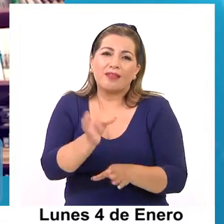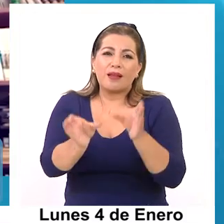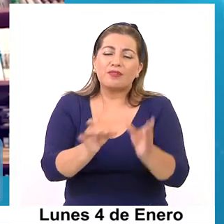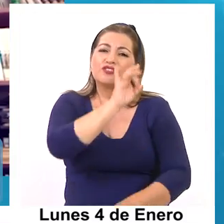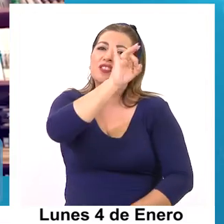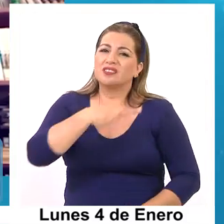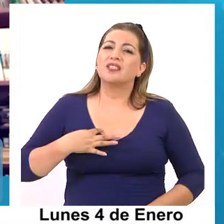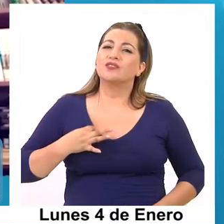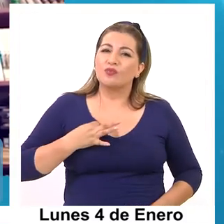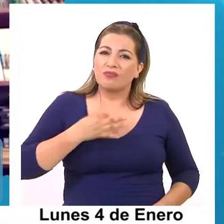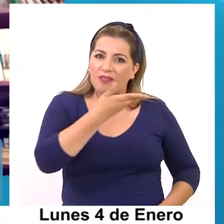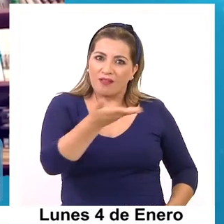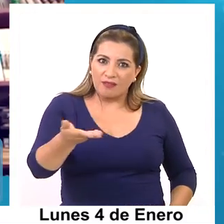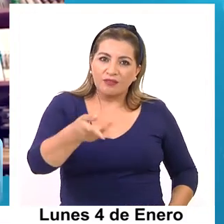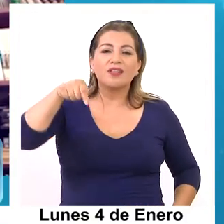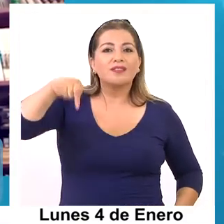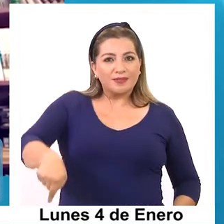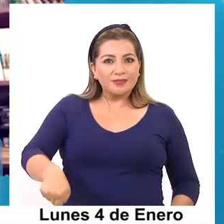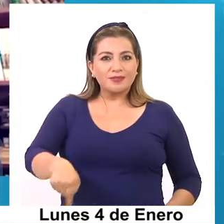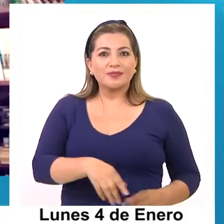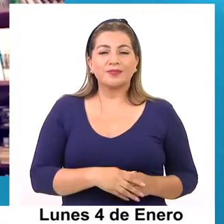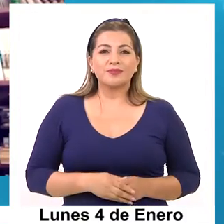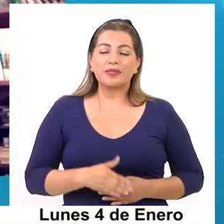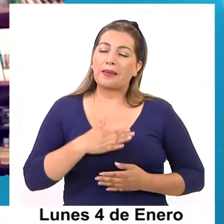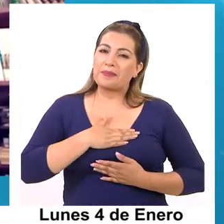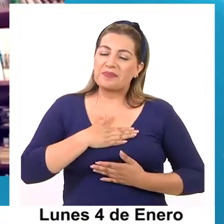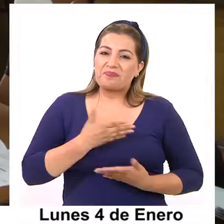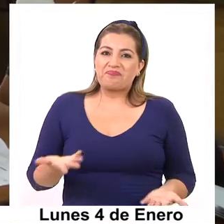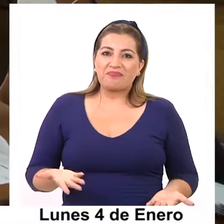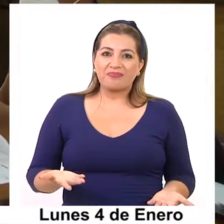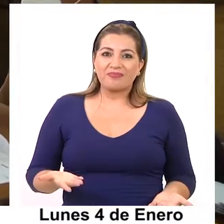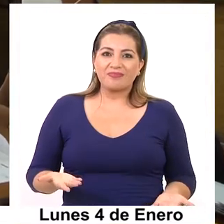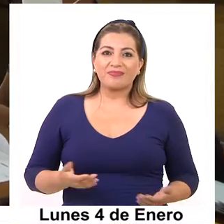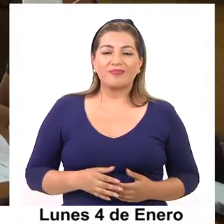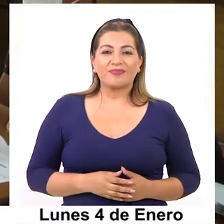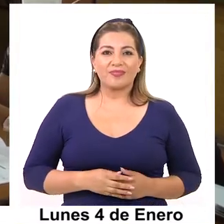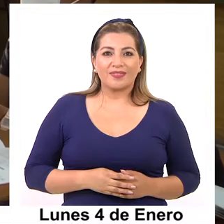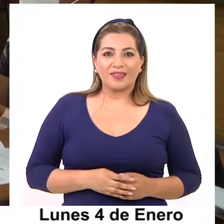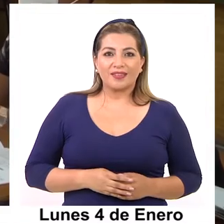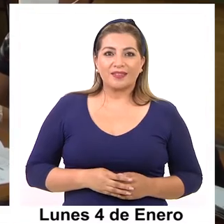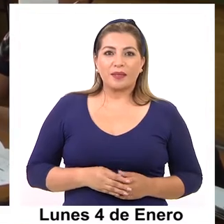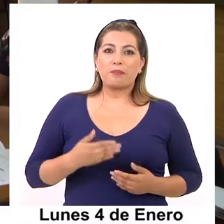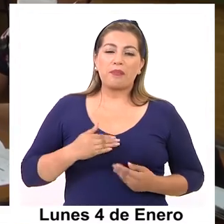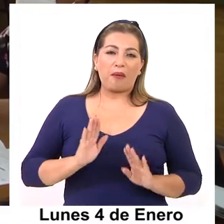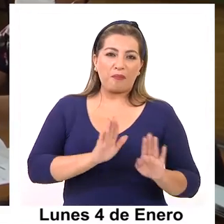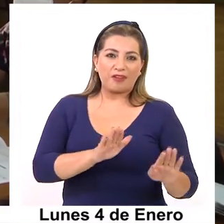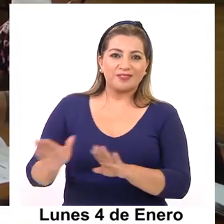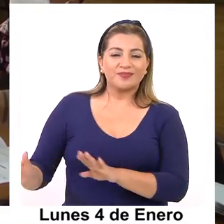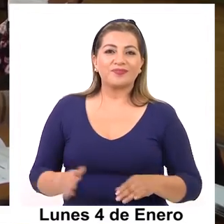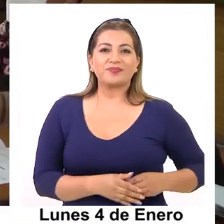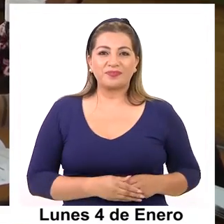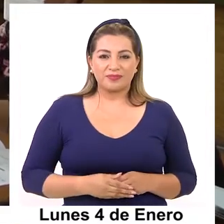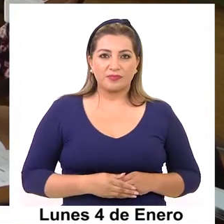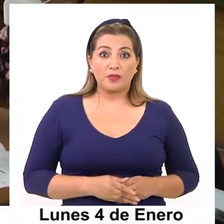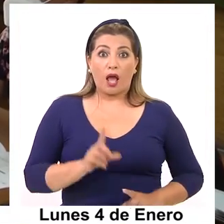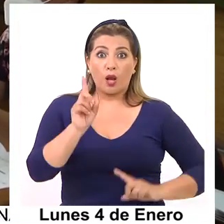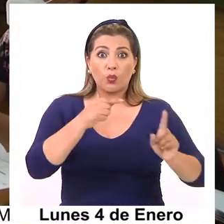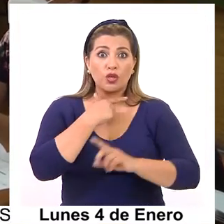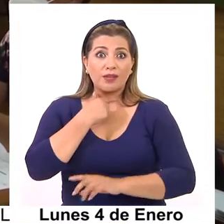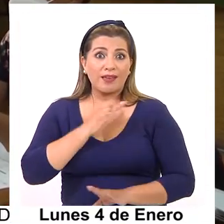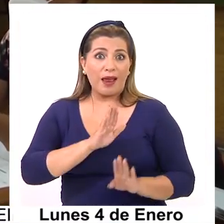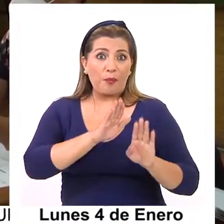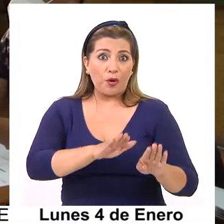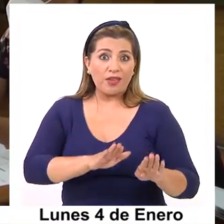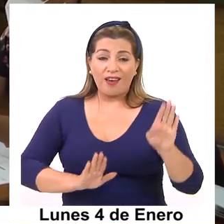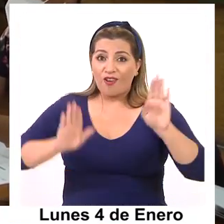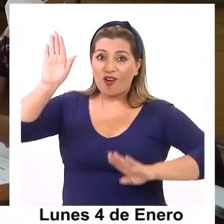de la ciudadanía. Con eso tiene que ver mi aporte. Quienes quieran apoyar a